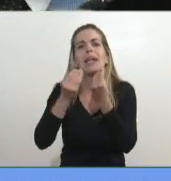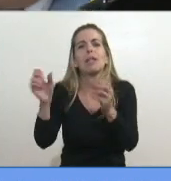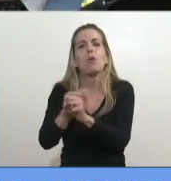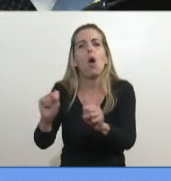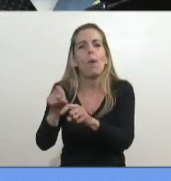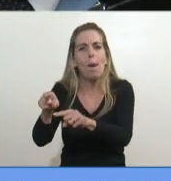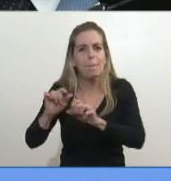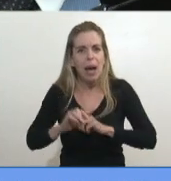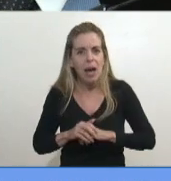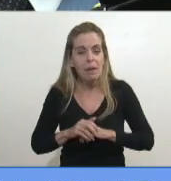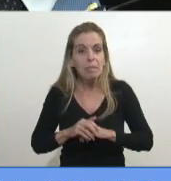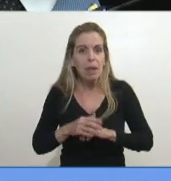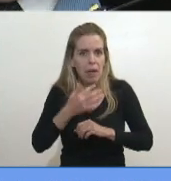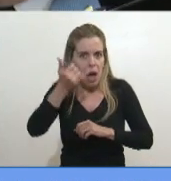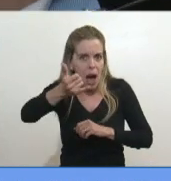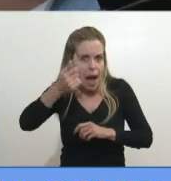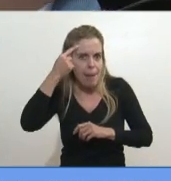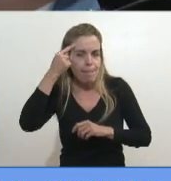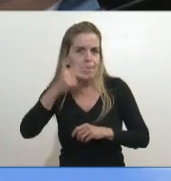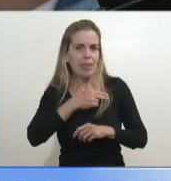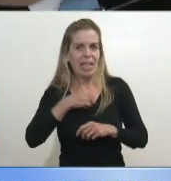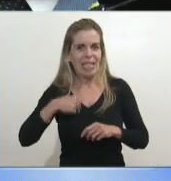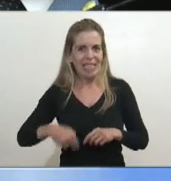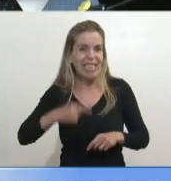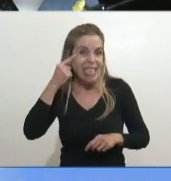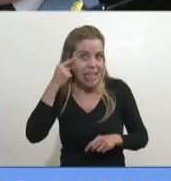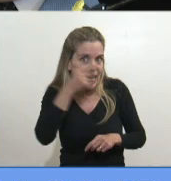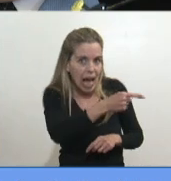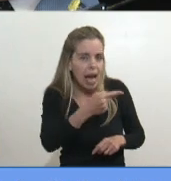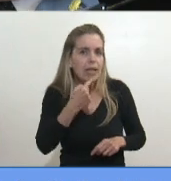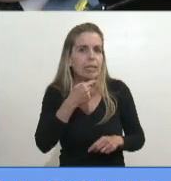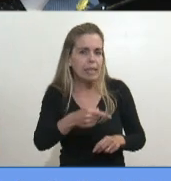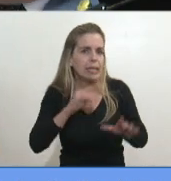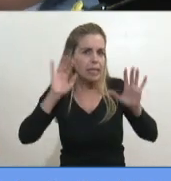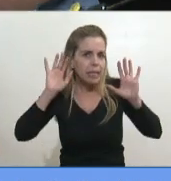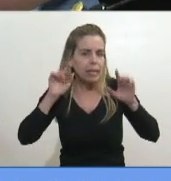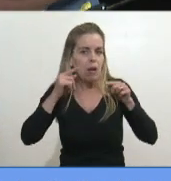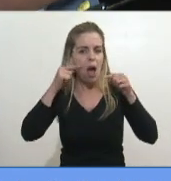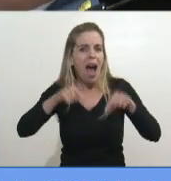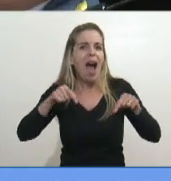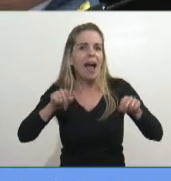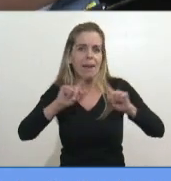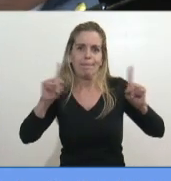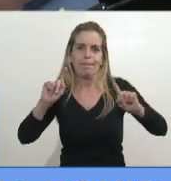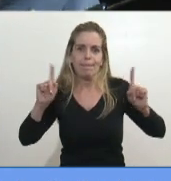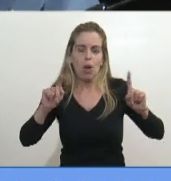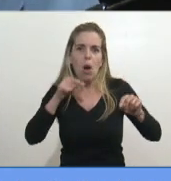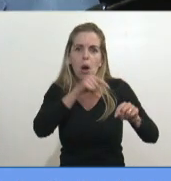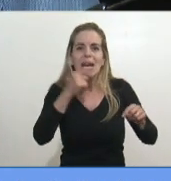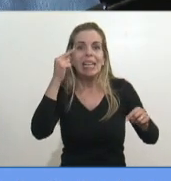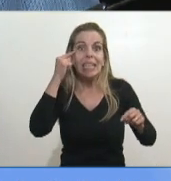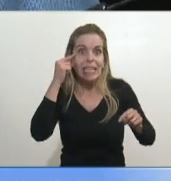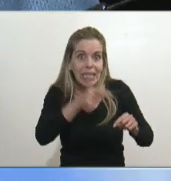Y están las visiones. China tuvo una visión cerrada, y dice, acá no me jodé, no sale nadie, porque somos